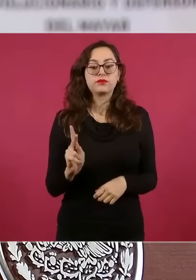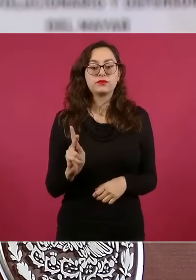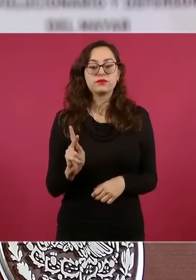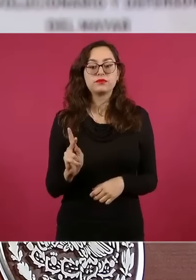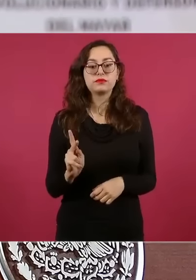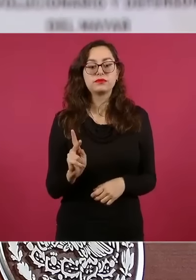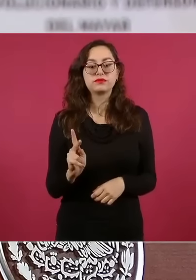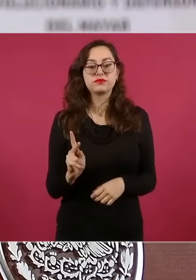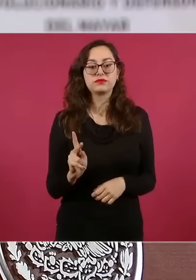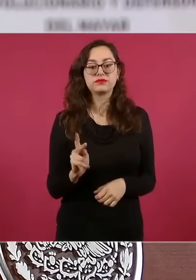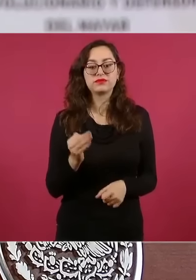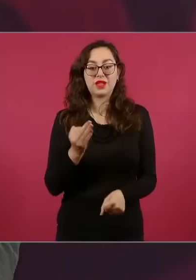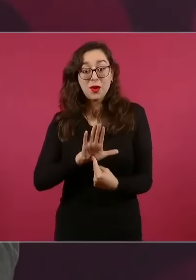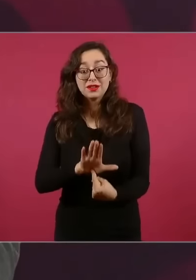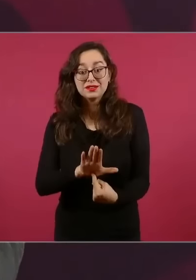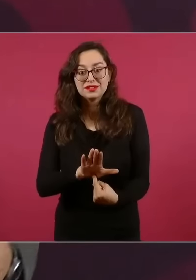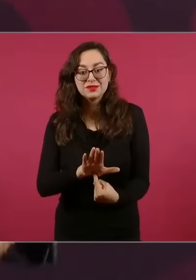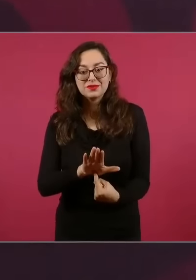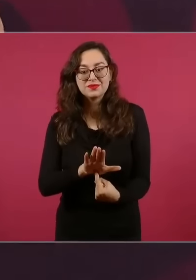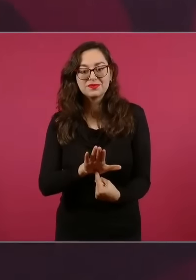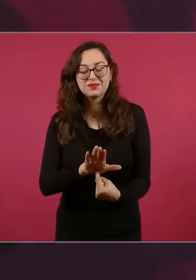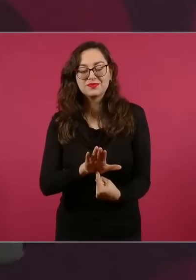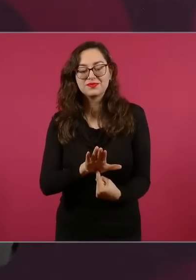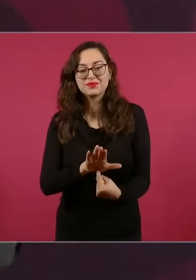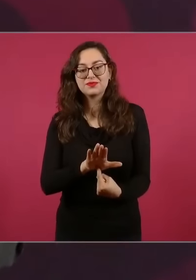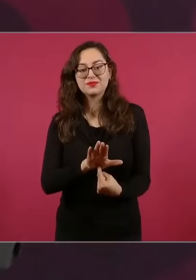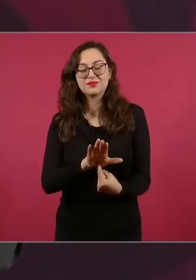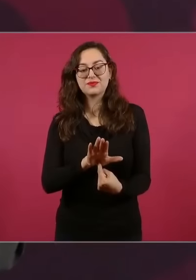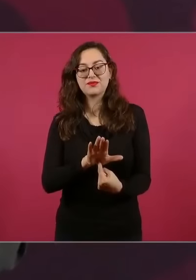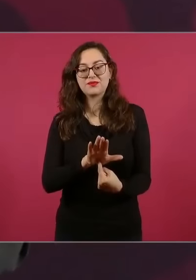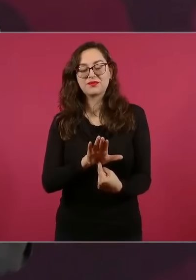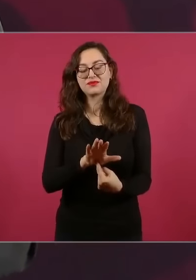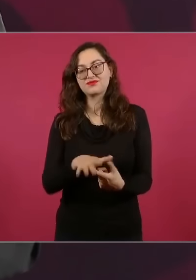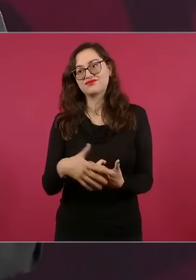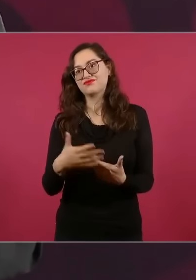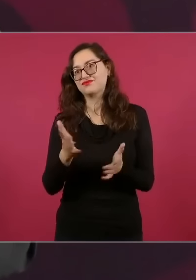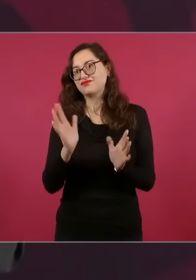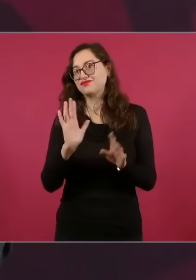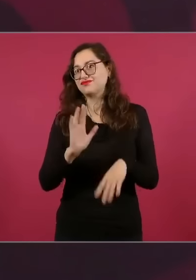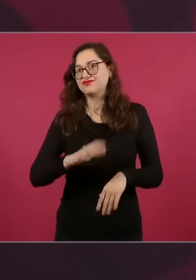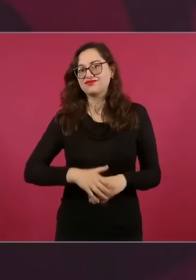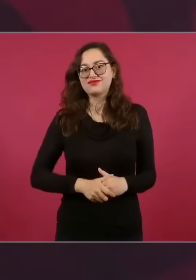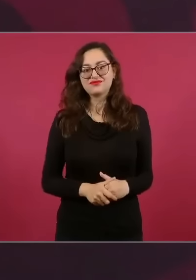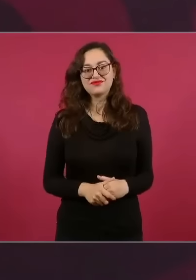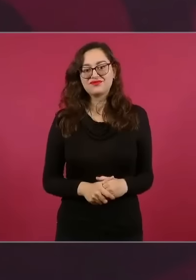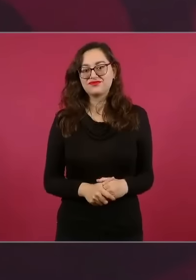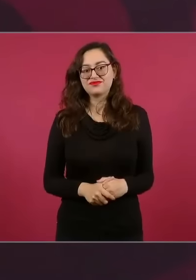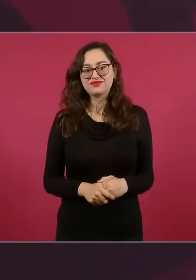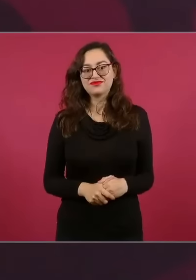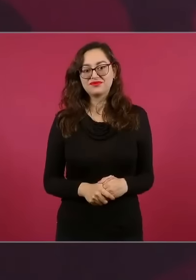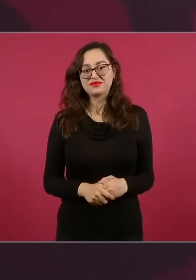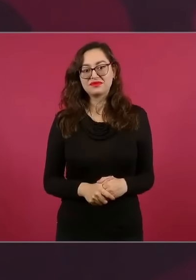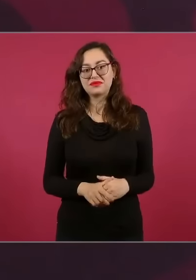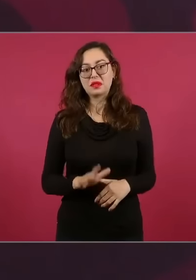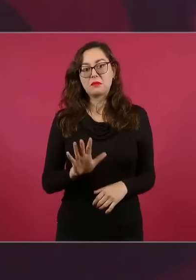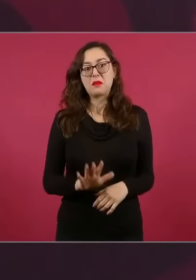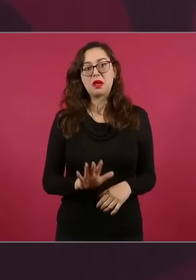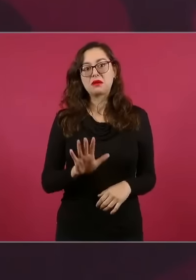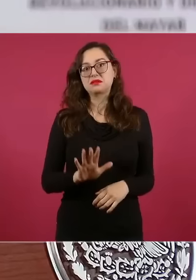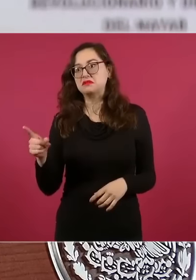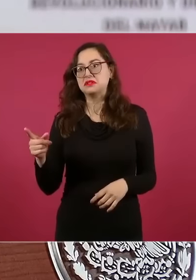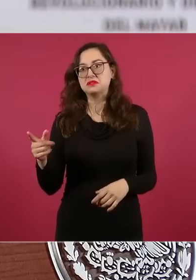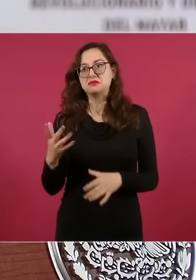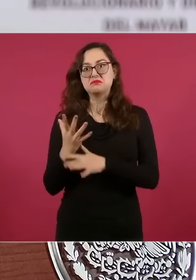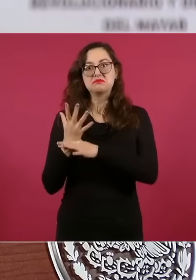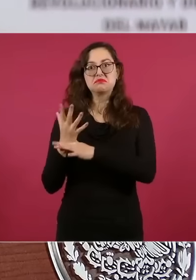se da a conocer eso pues van a hablar de que es una persecución